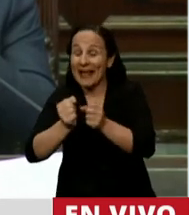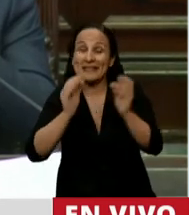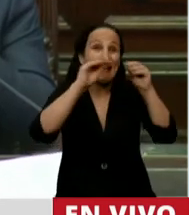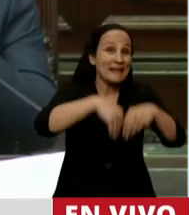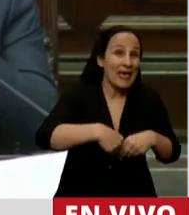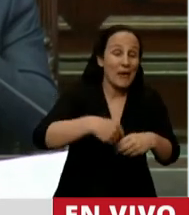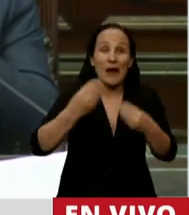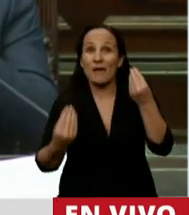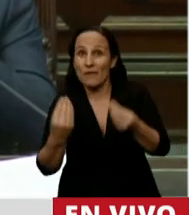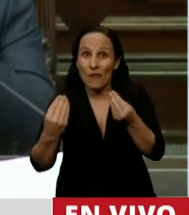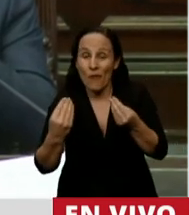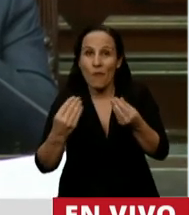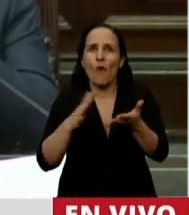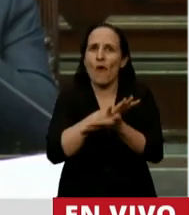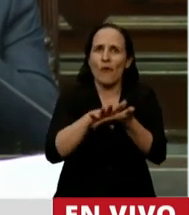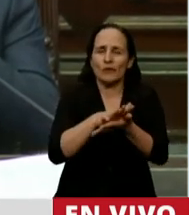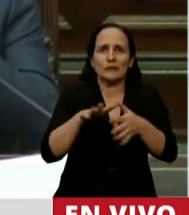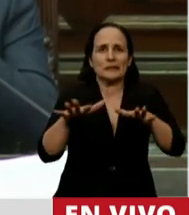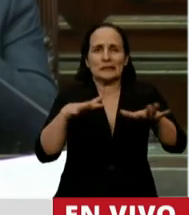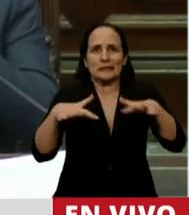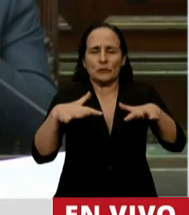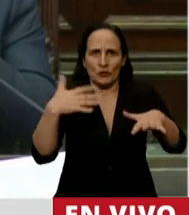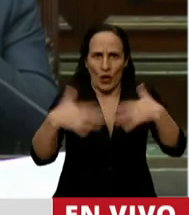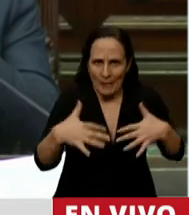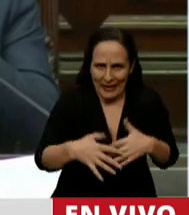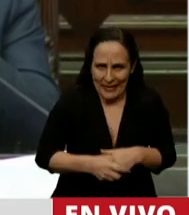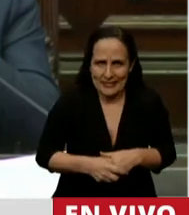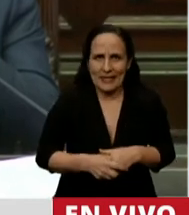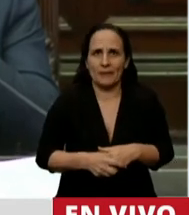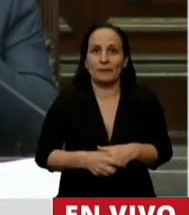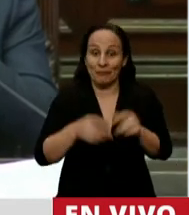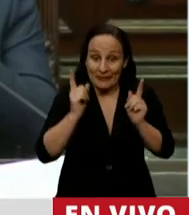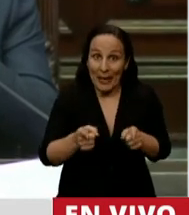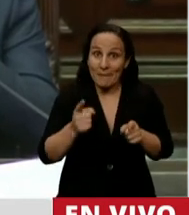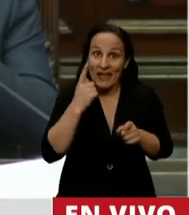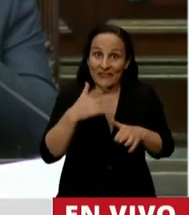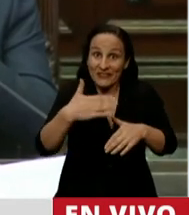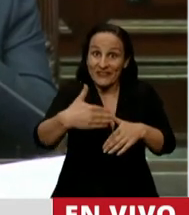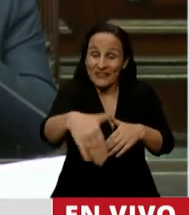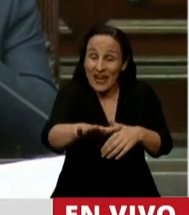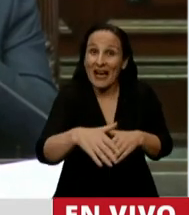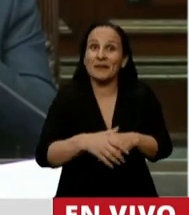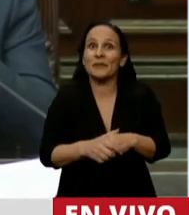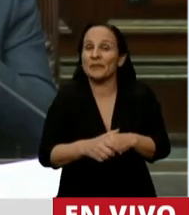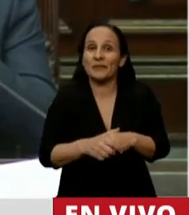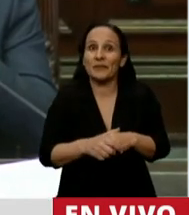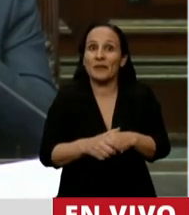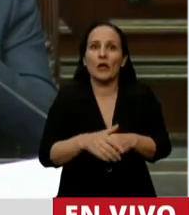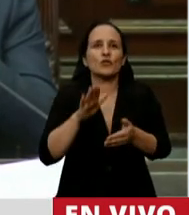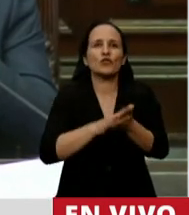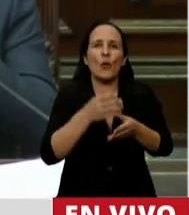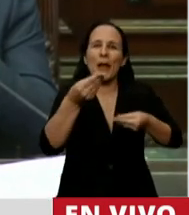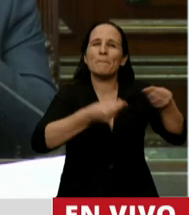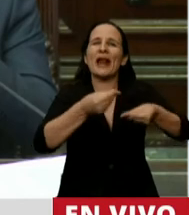para atender esta situación de emergencia. También en los próximos días vamos a tratar la ampliación del